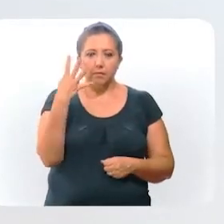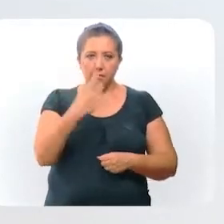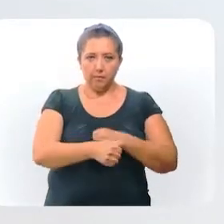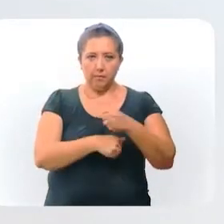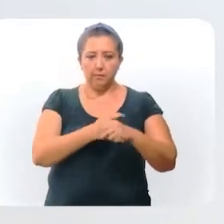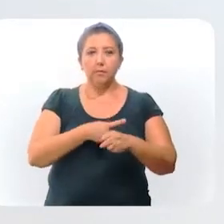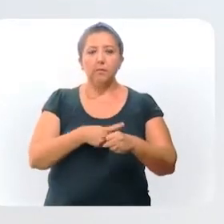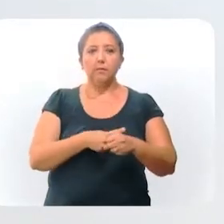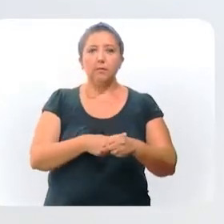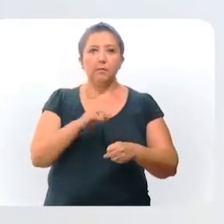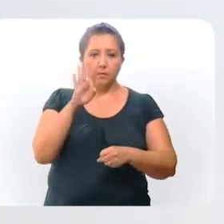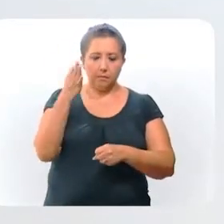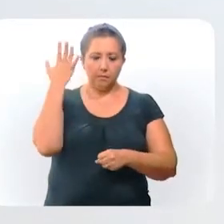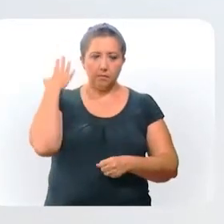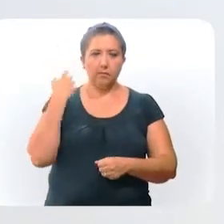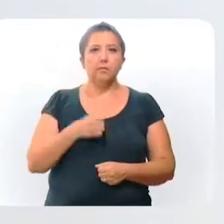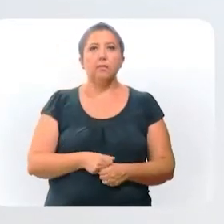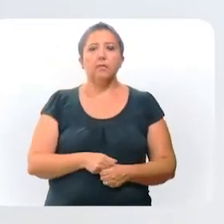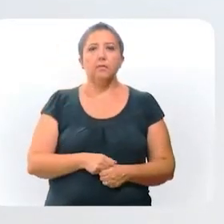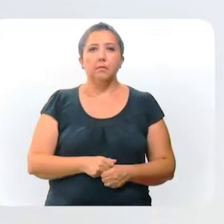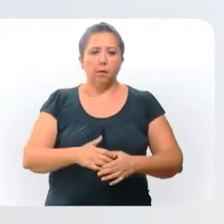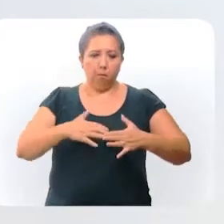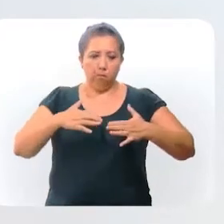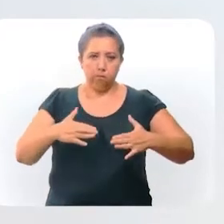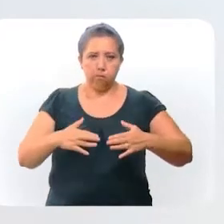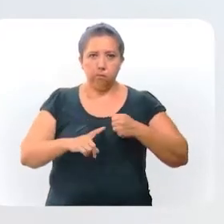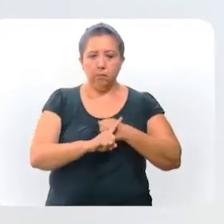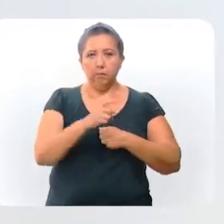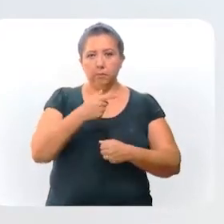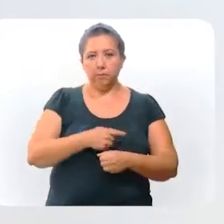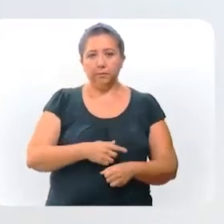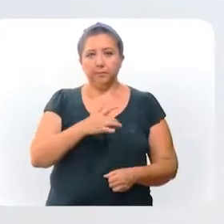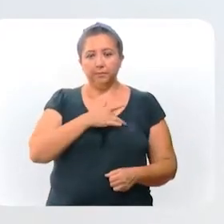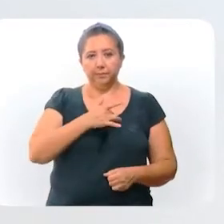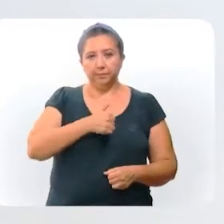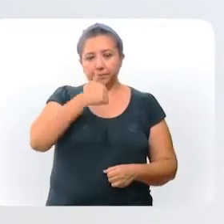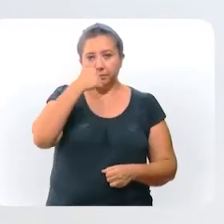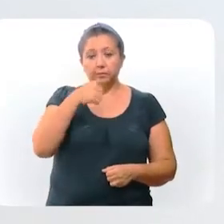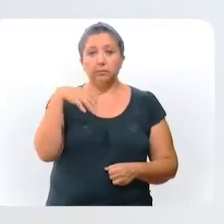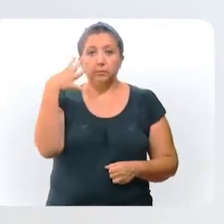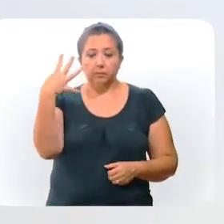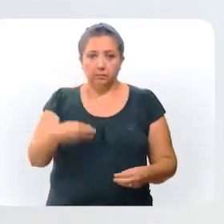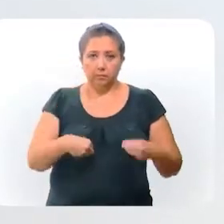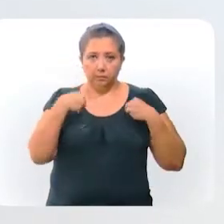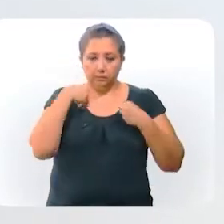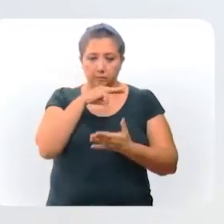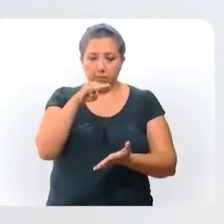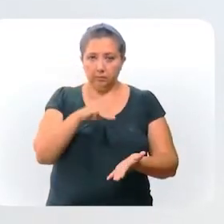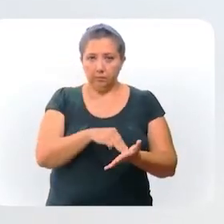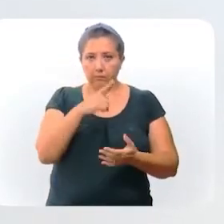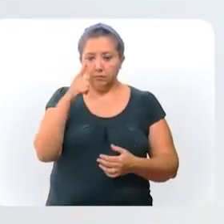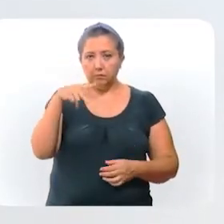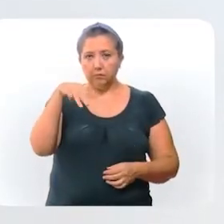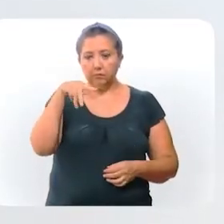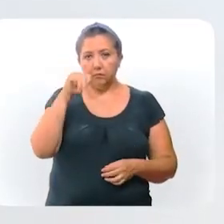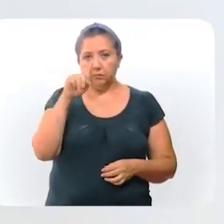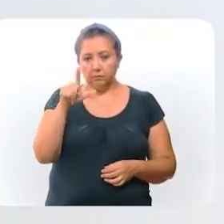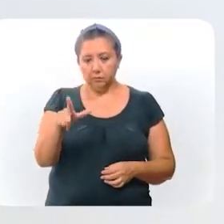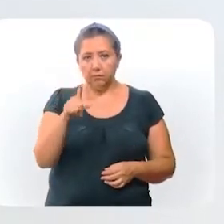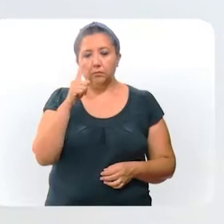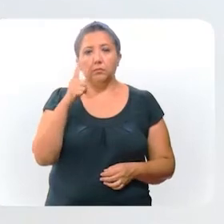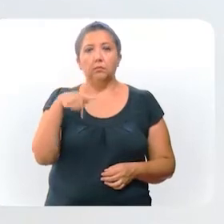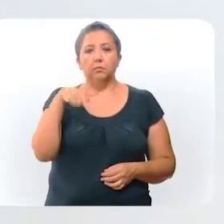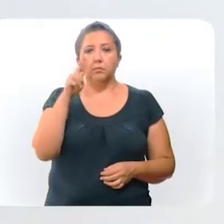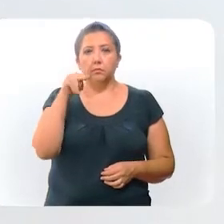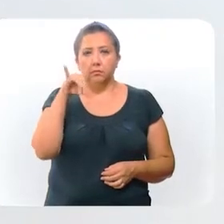años. Sus principales enfermedades fueron obesidad e hipertensión arterial. 4 residían en Mérida, 1 en Motul, 1